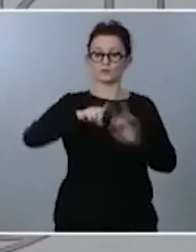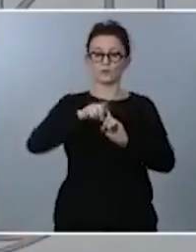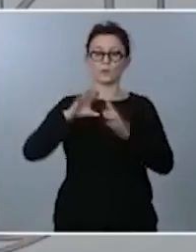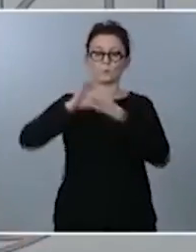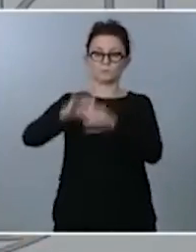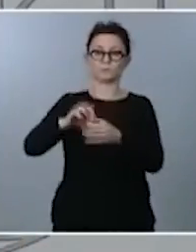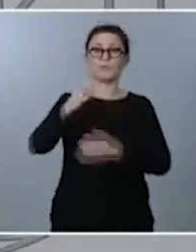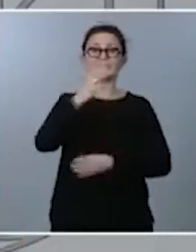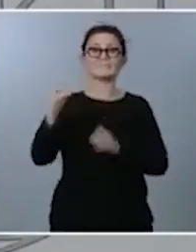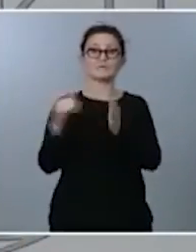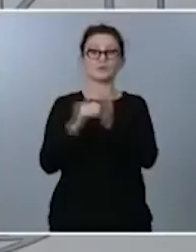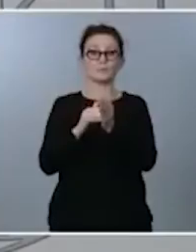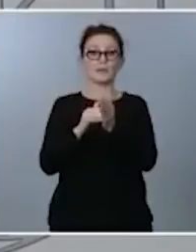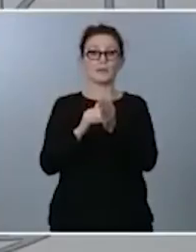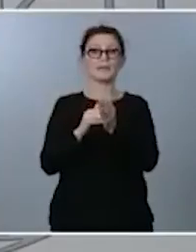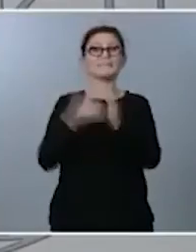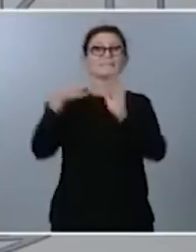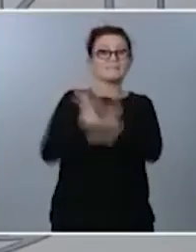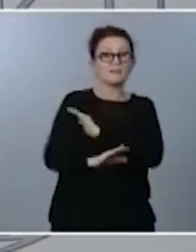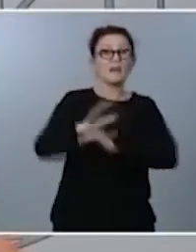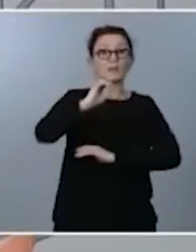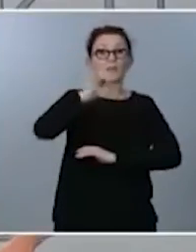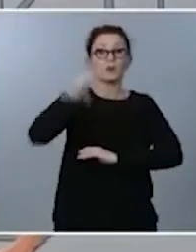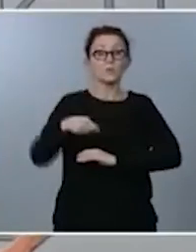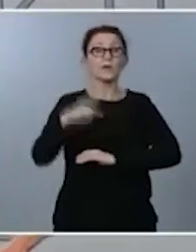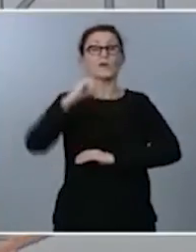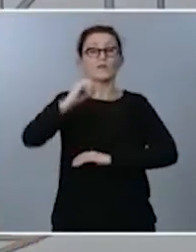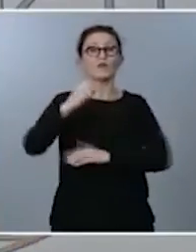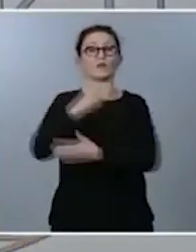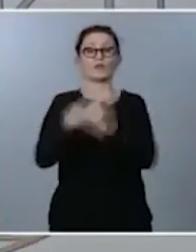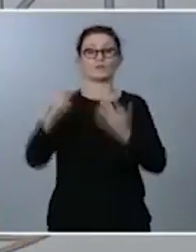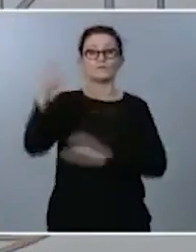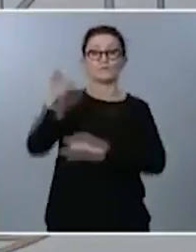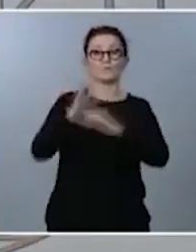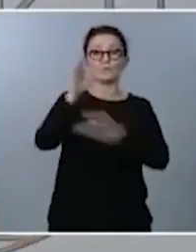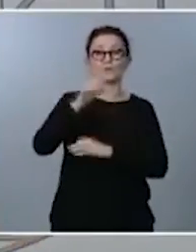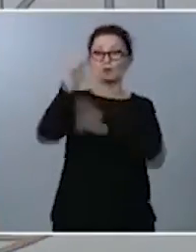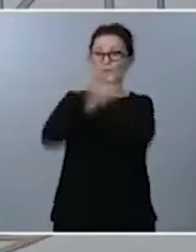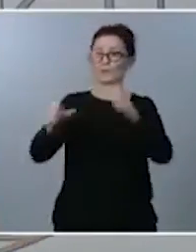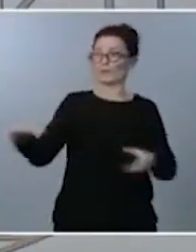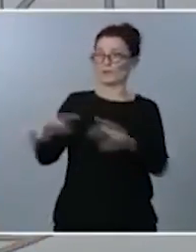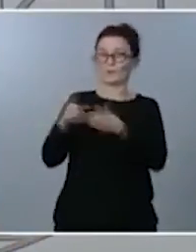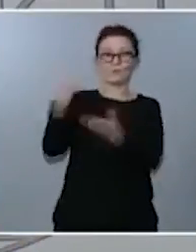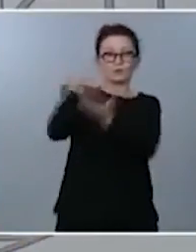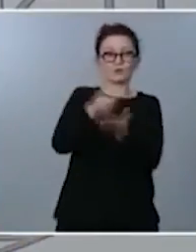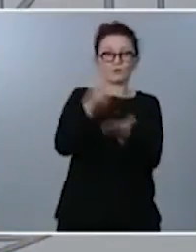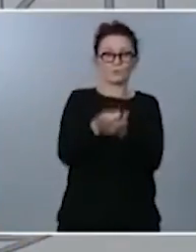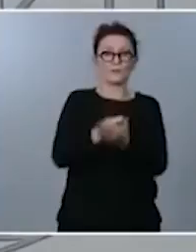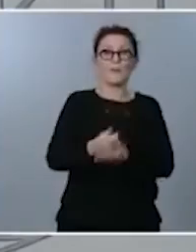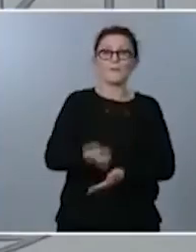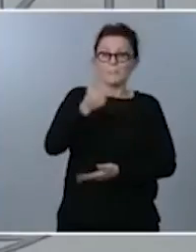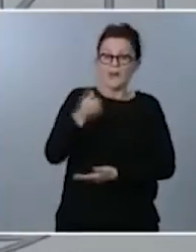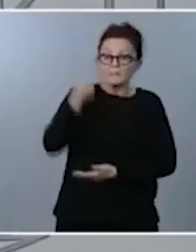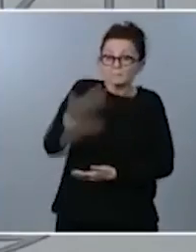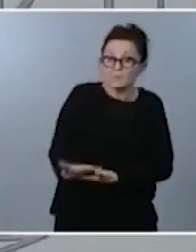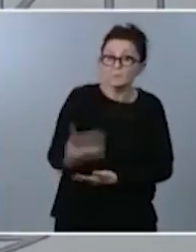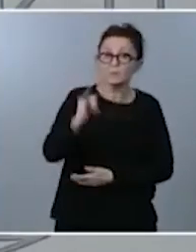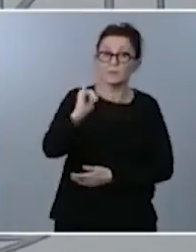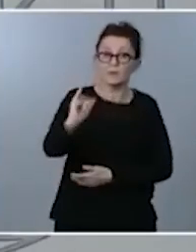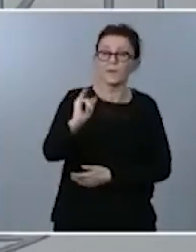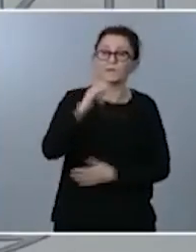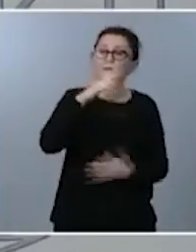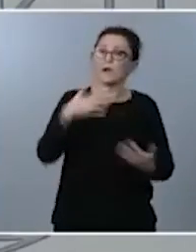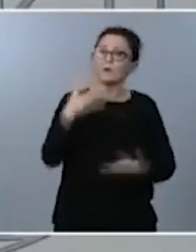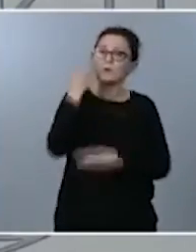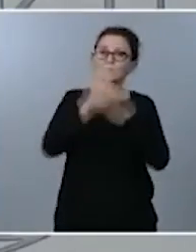en el 0,017% de los contribuyentes aquellos que más tienen que creemos que en este momento necesitamos